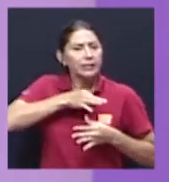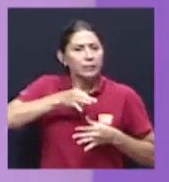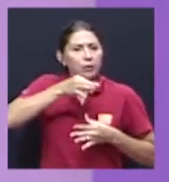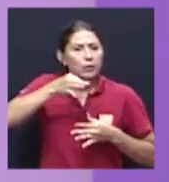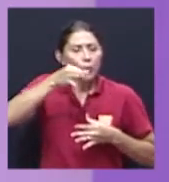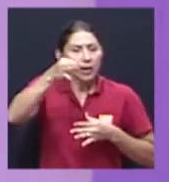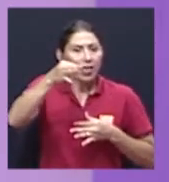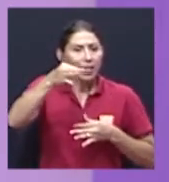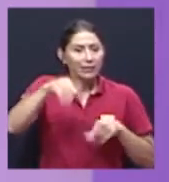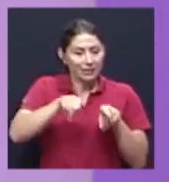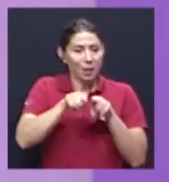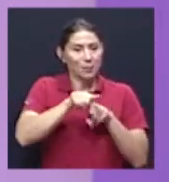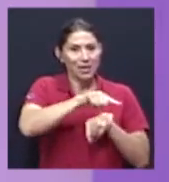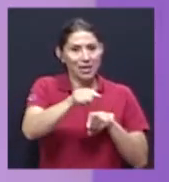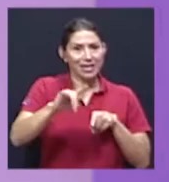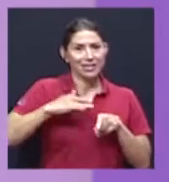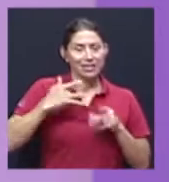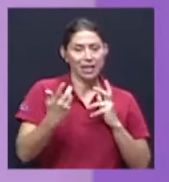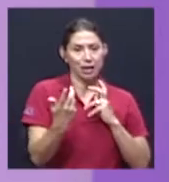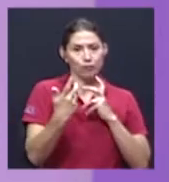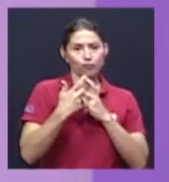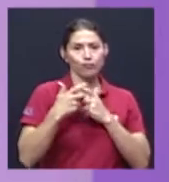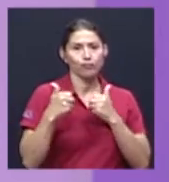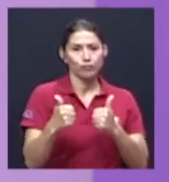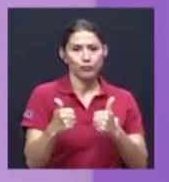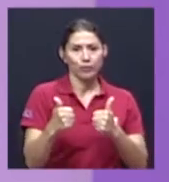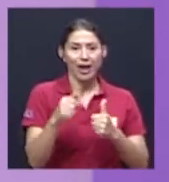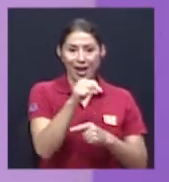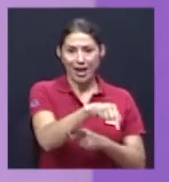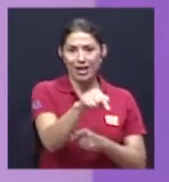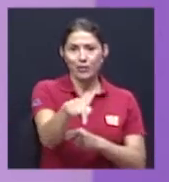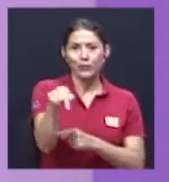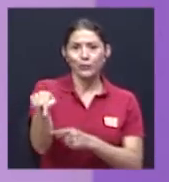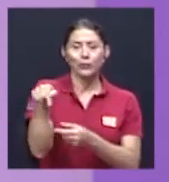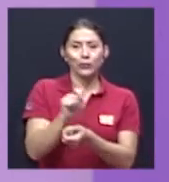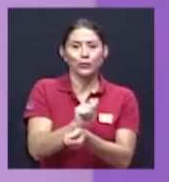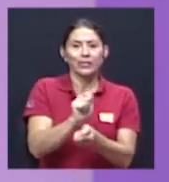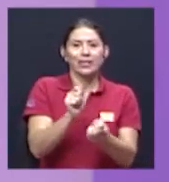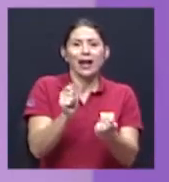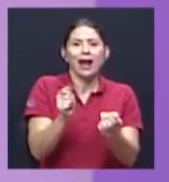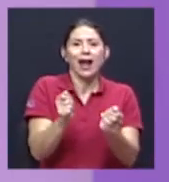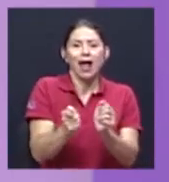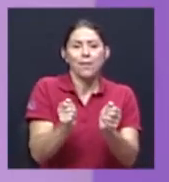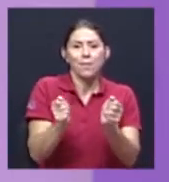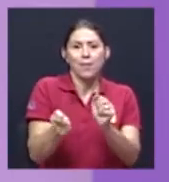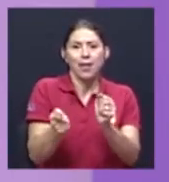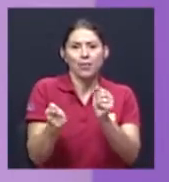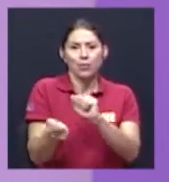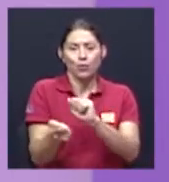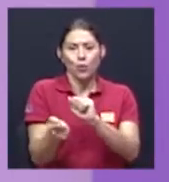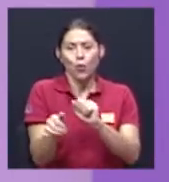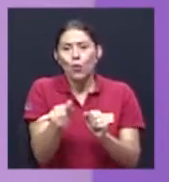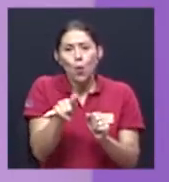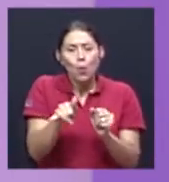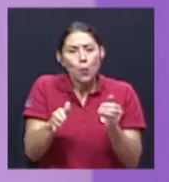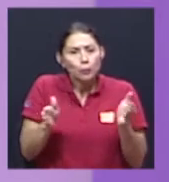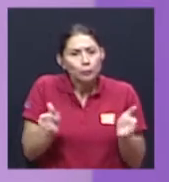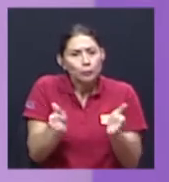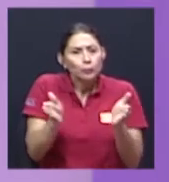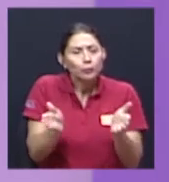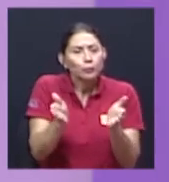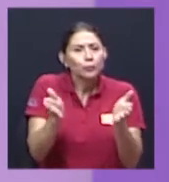están cambiando, por decirlo de alguna forma. Son como el motorcito de la secularización en Costa Rica, digo yo, los